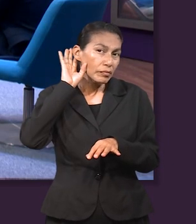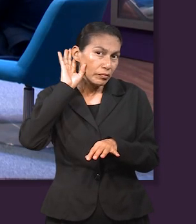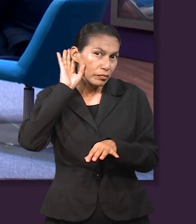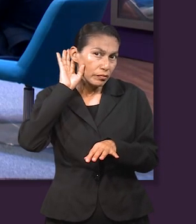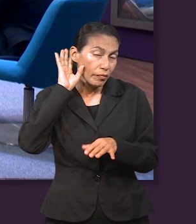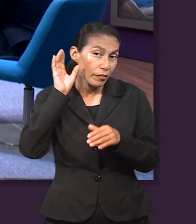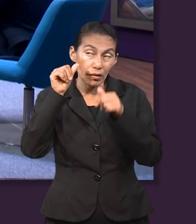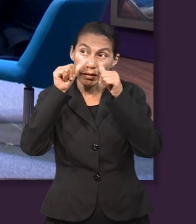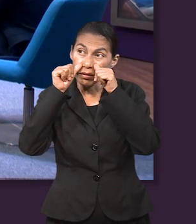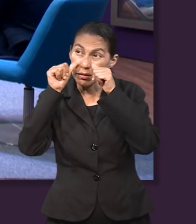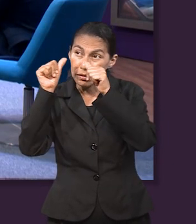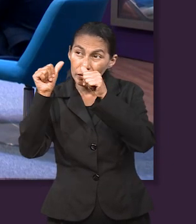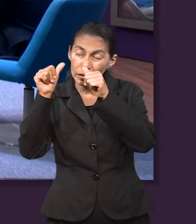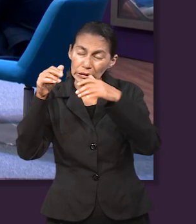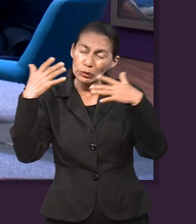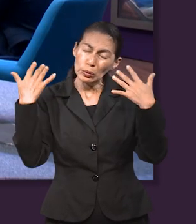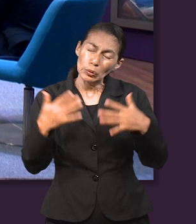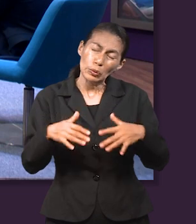hijo.